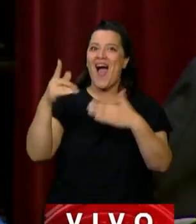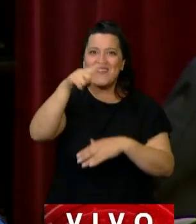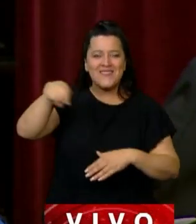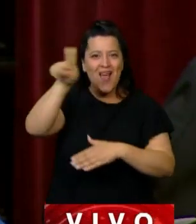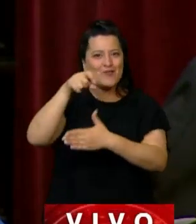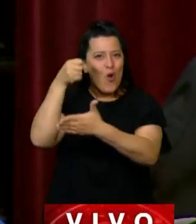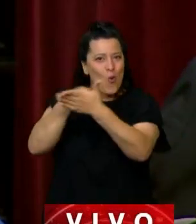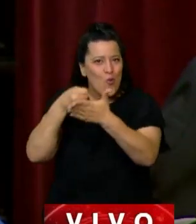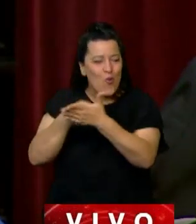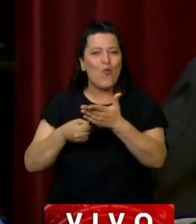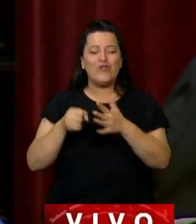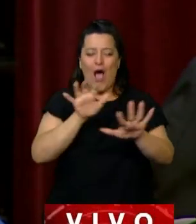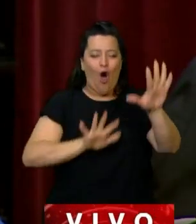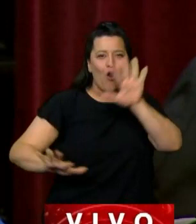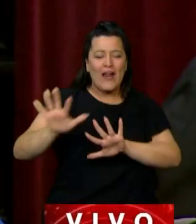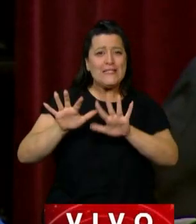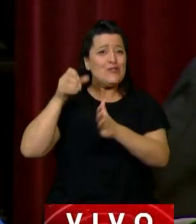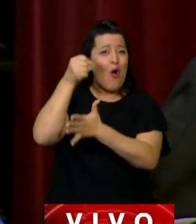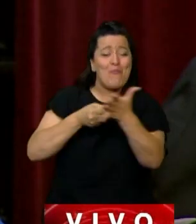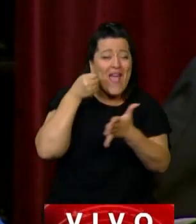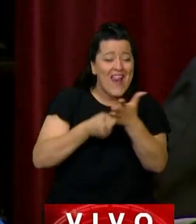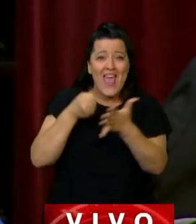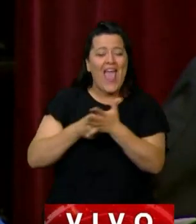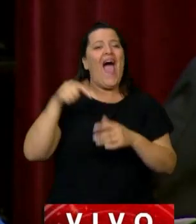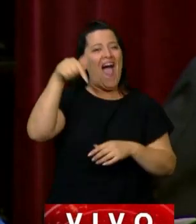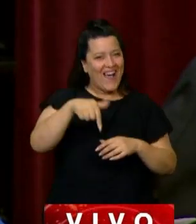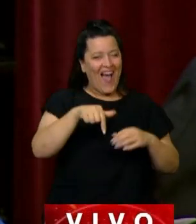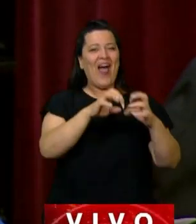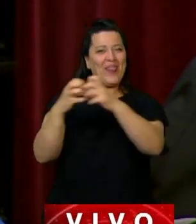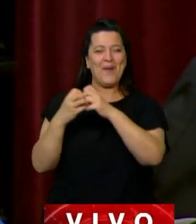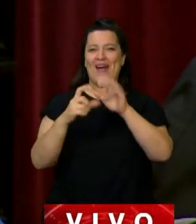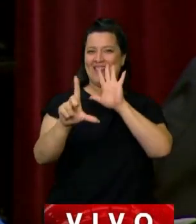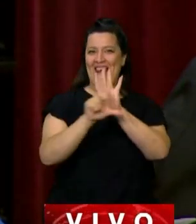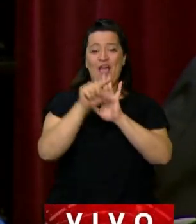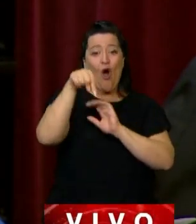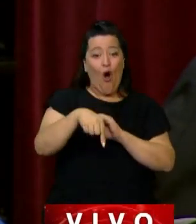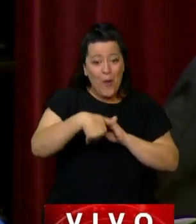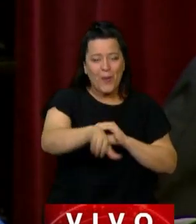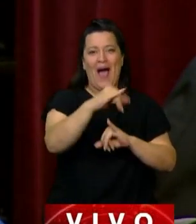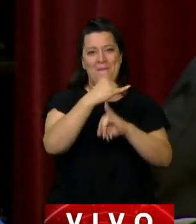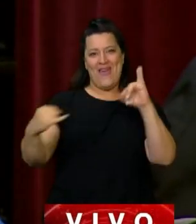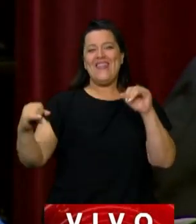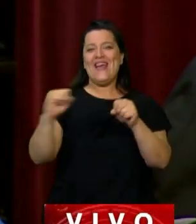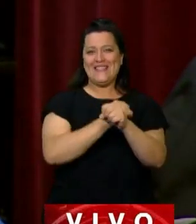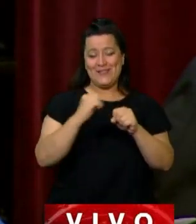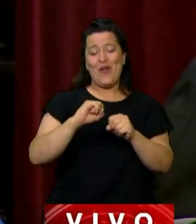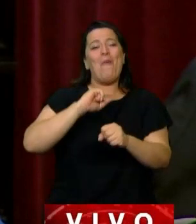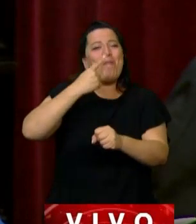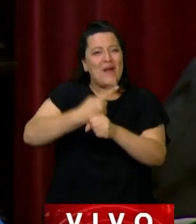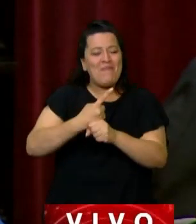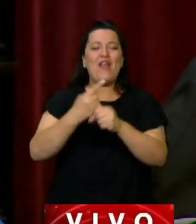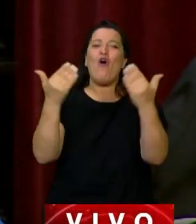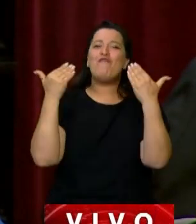gracias a la organización y a la pelea que han dado, estamos acá discutiendo esta ley y hoy va a tener media sanción, así que, bueno, en primer lugar,